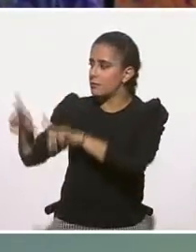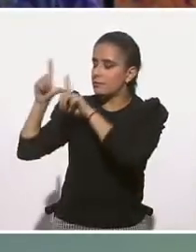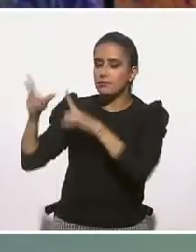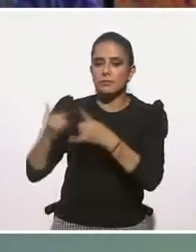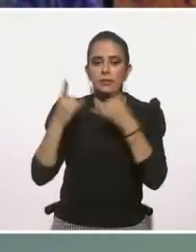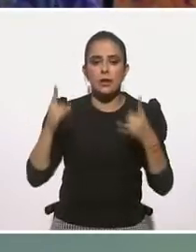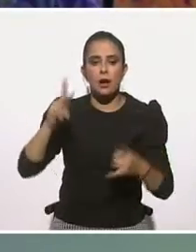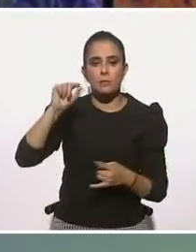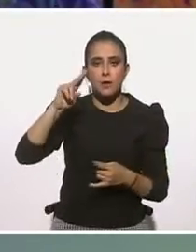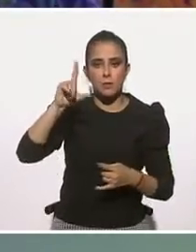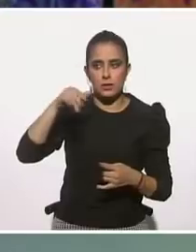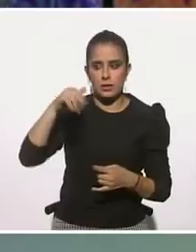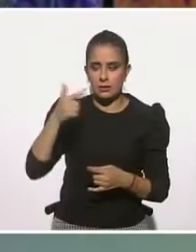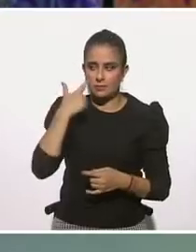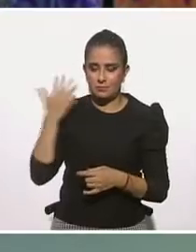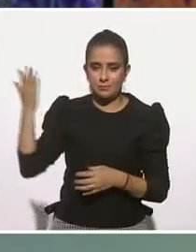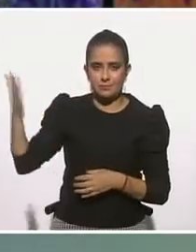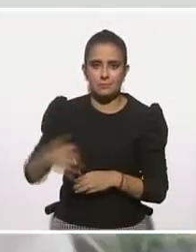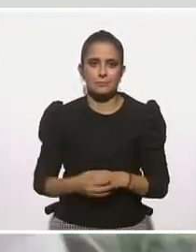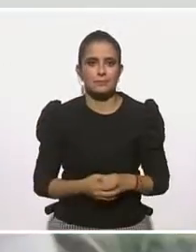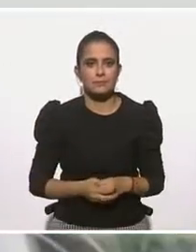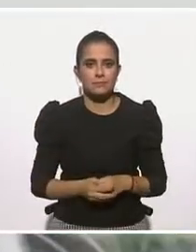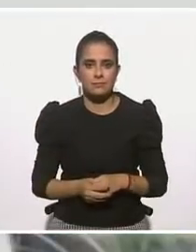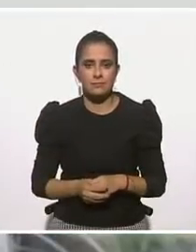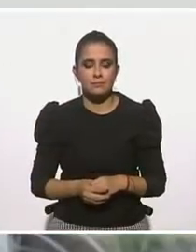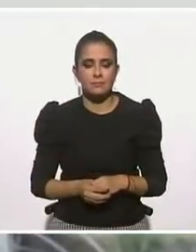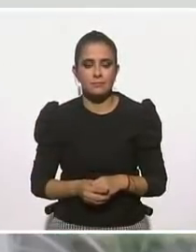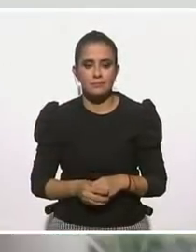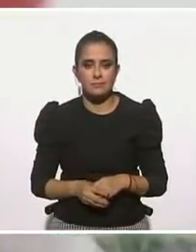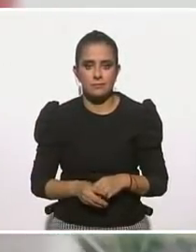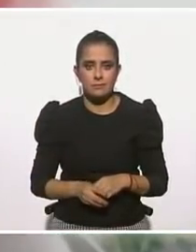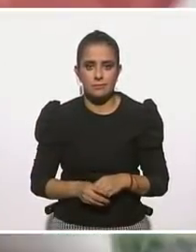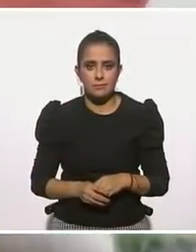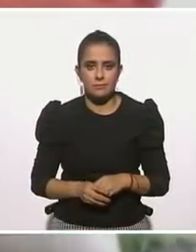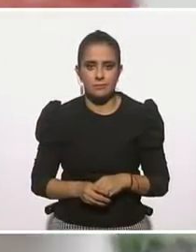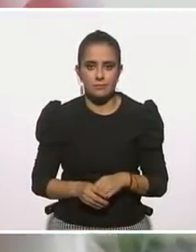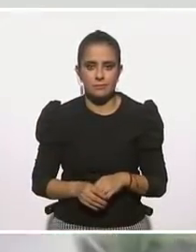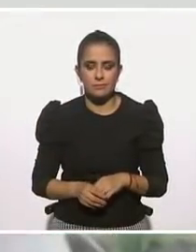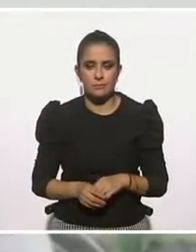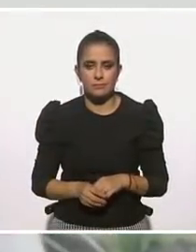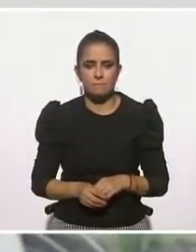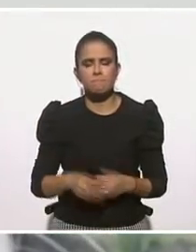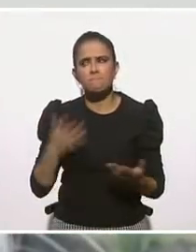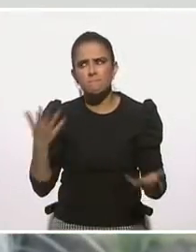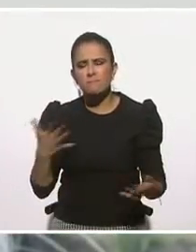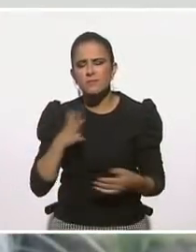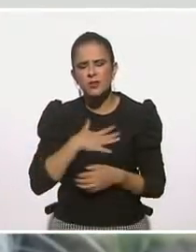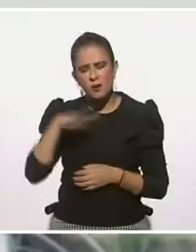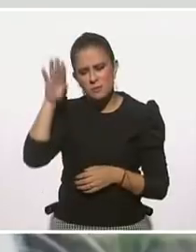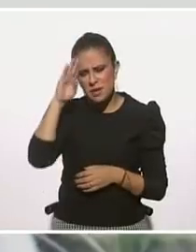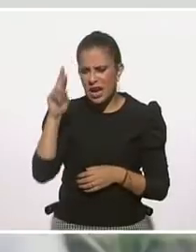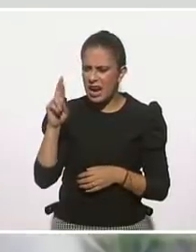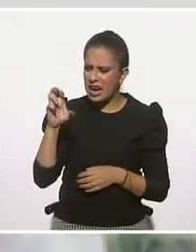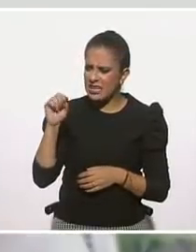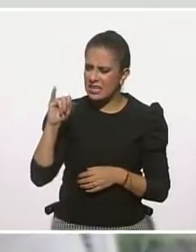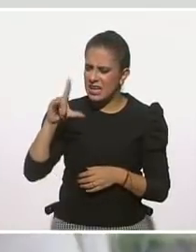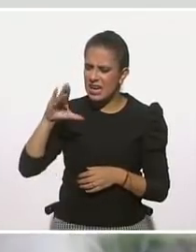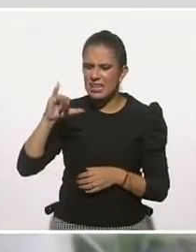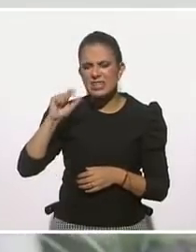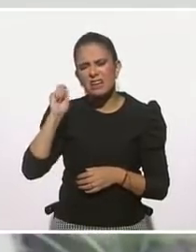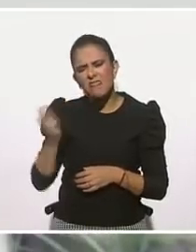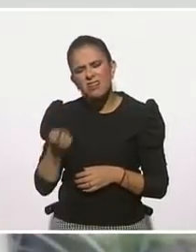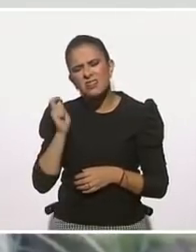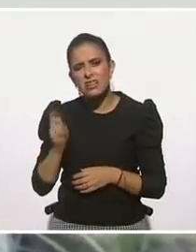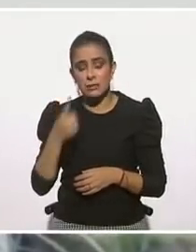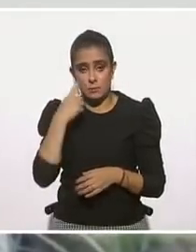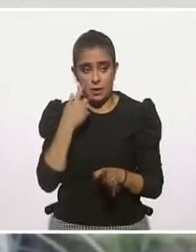comparte, vamos a ver el testimonio. De alguna manera tenía un concepto vago de esto de la resiliencia porque desde los 16